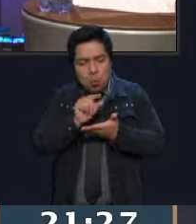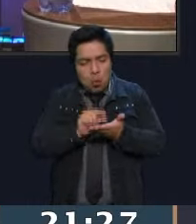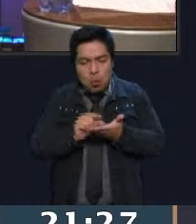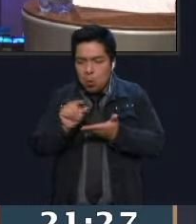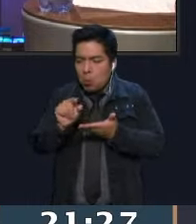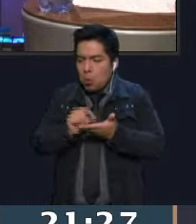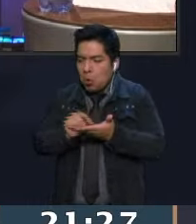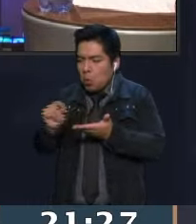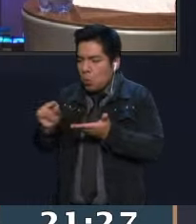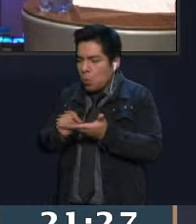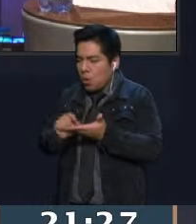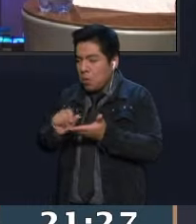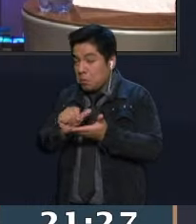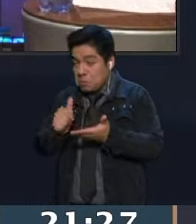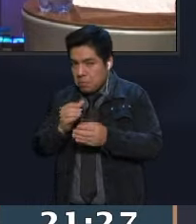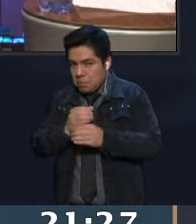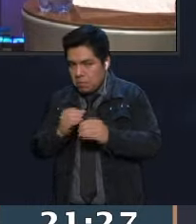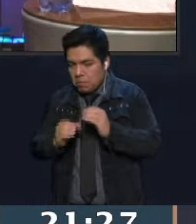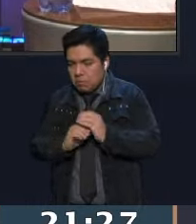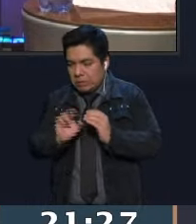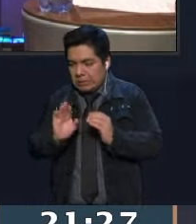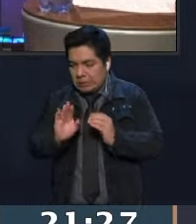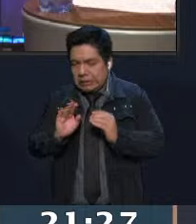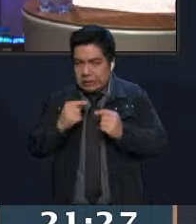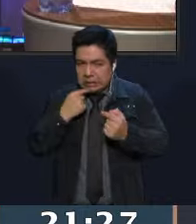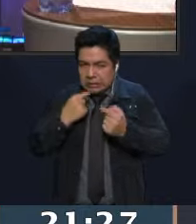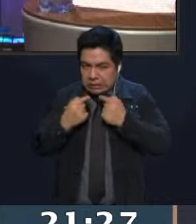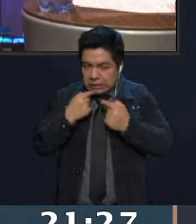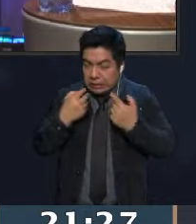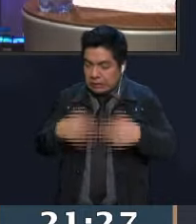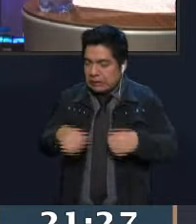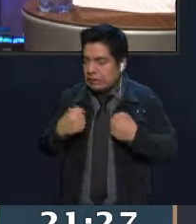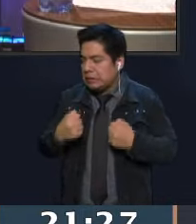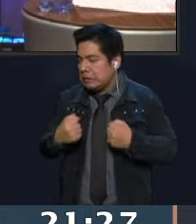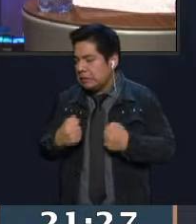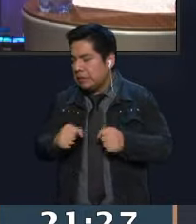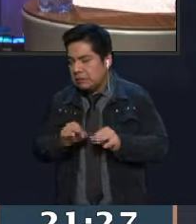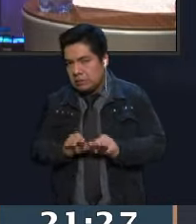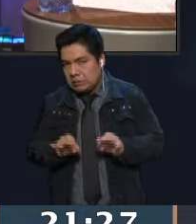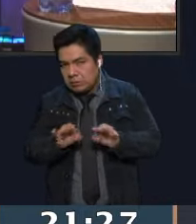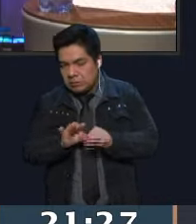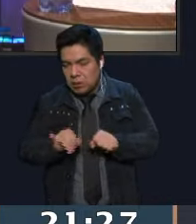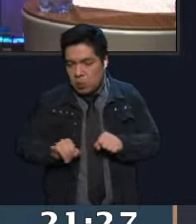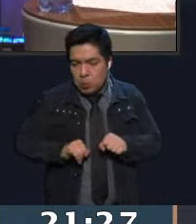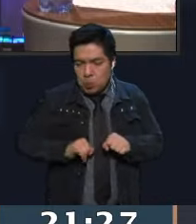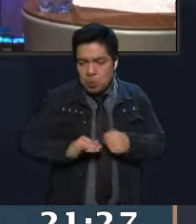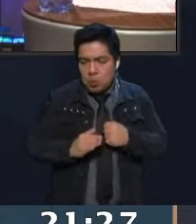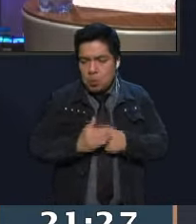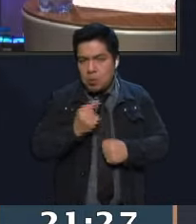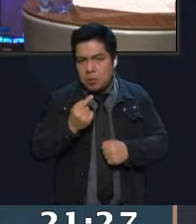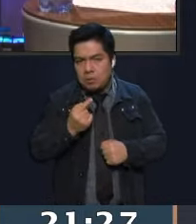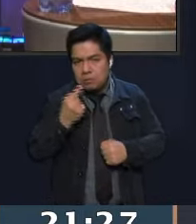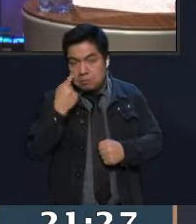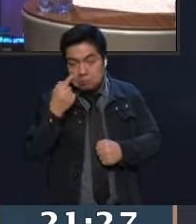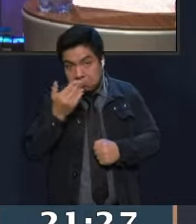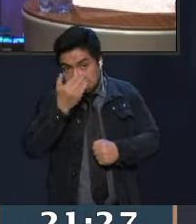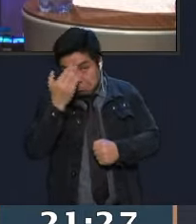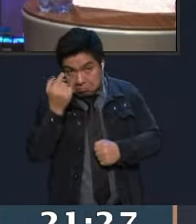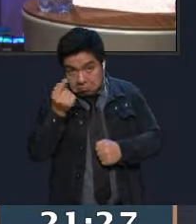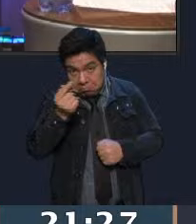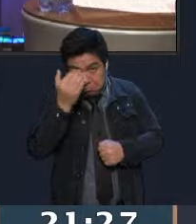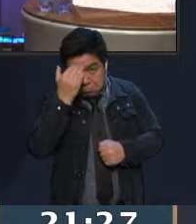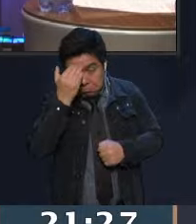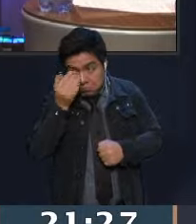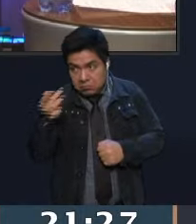cosita, que ahí es donde yo creo que hay un debate fuerte, interesante. Y es el hecho de que, no sé si tú oíste esa